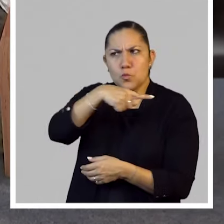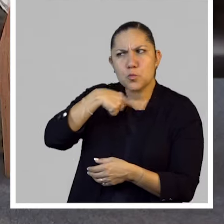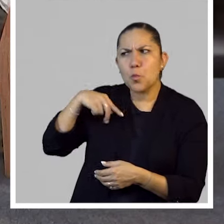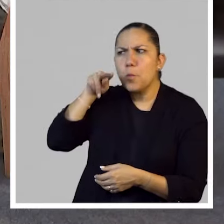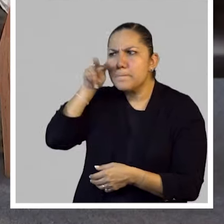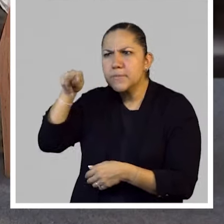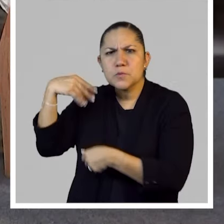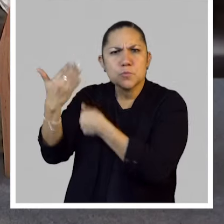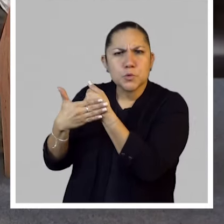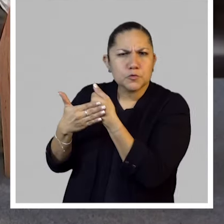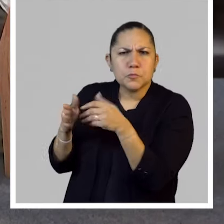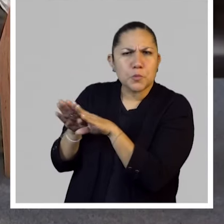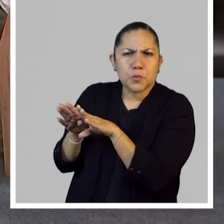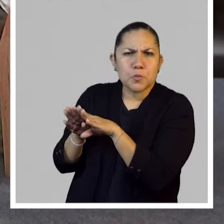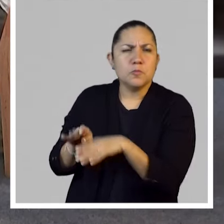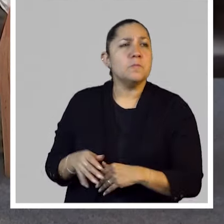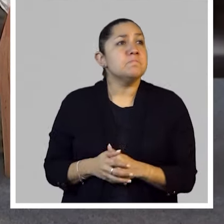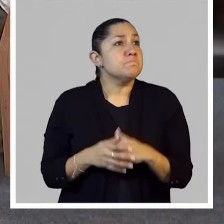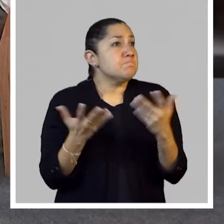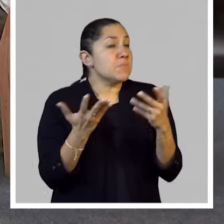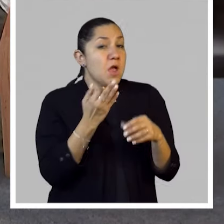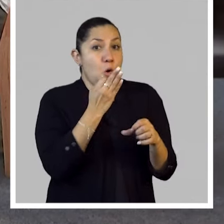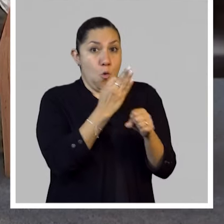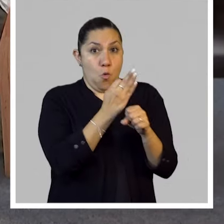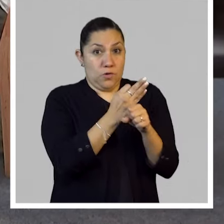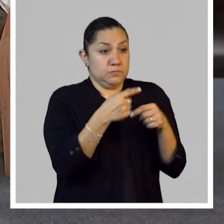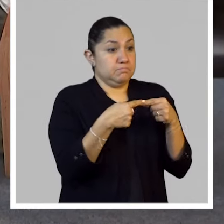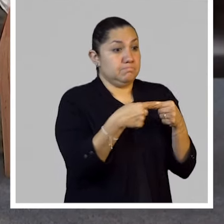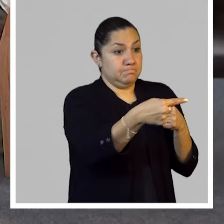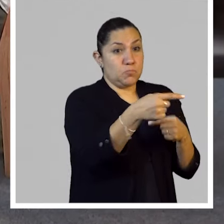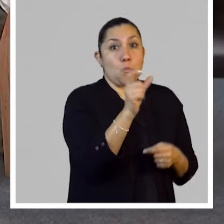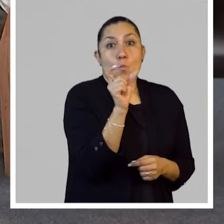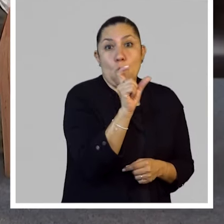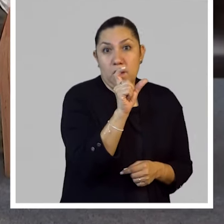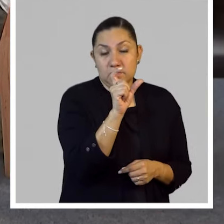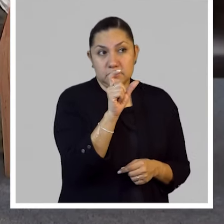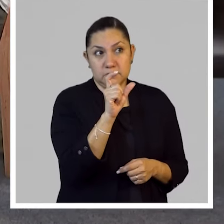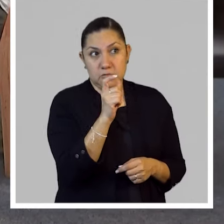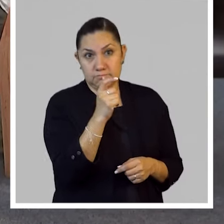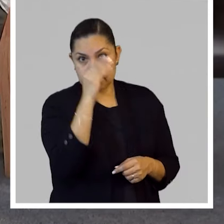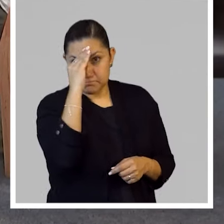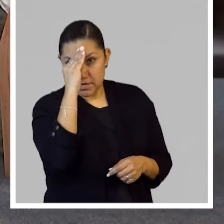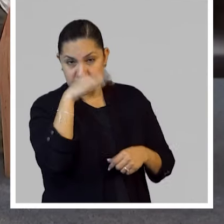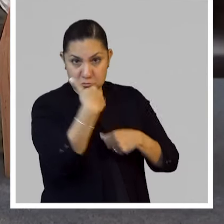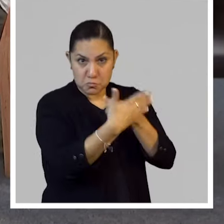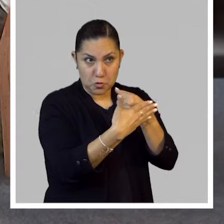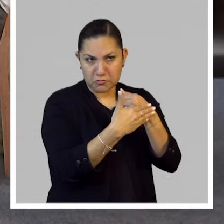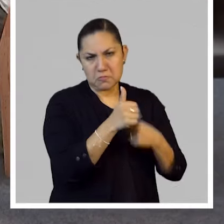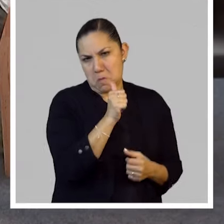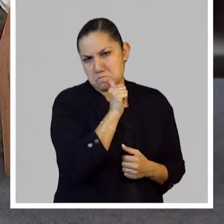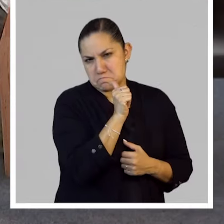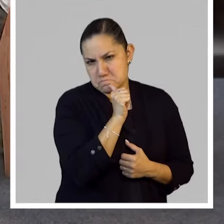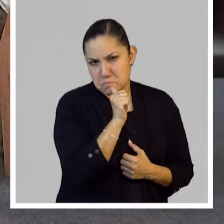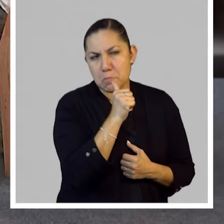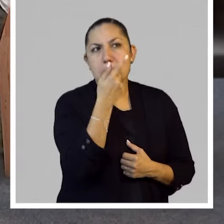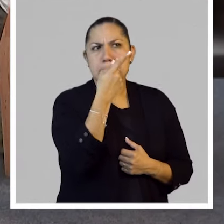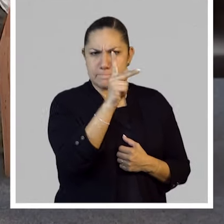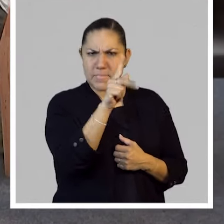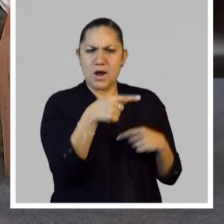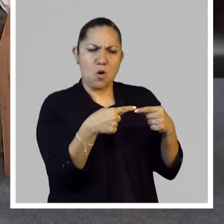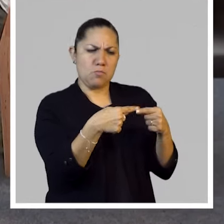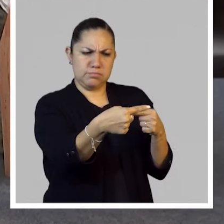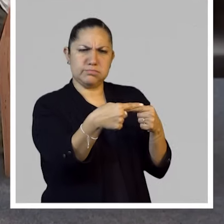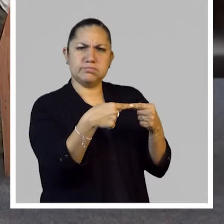acceder a él? Pues aún no, o sea, por ahora no estamos pensando en exhibirlo de nuevo, pero lo que sí estamos haciendo justo en